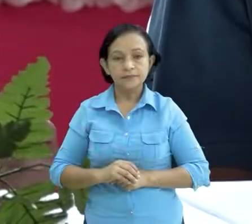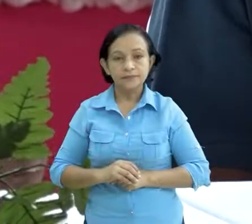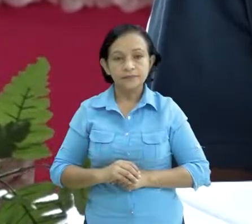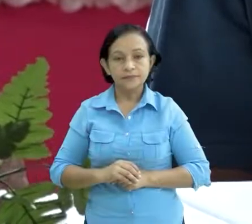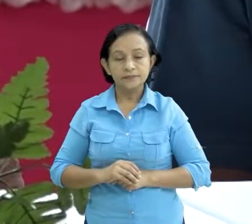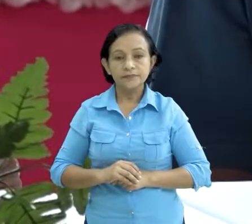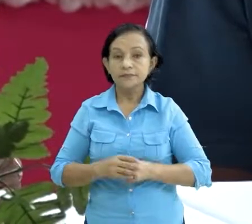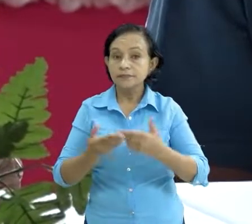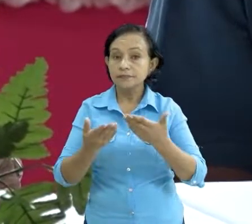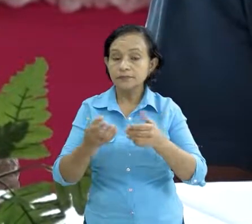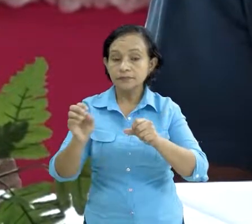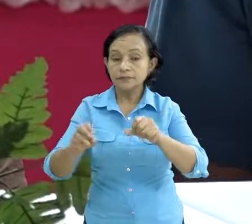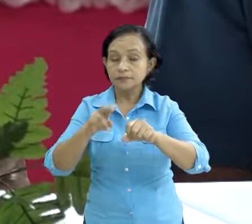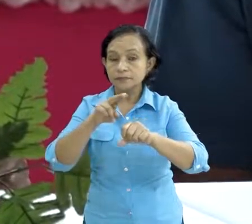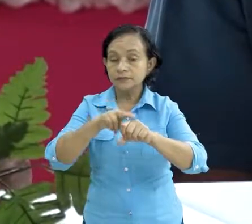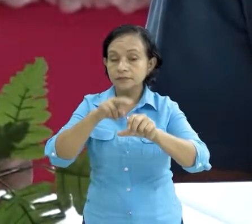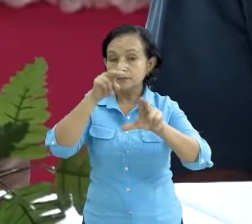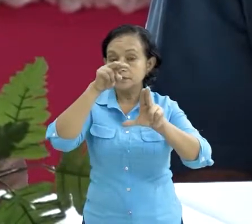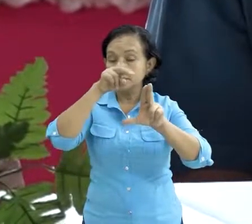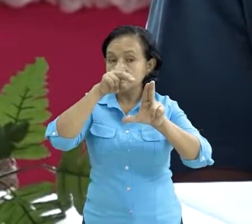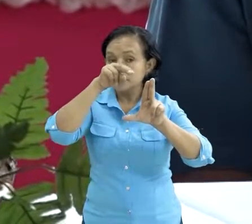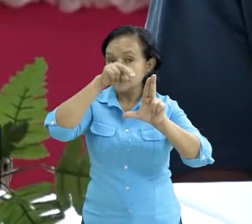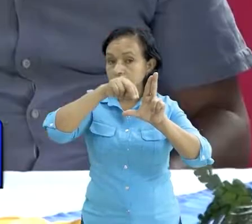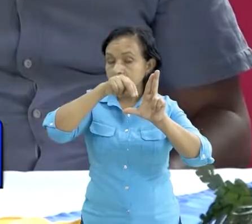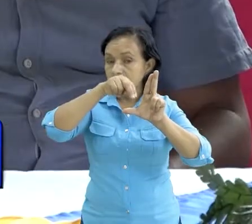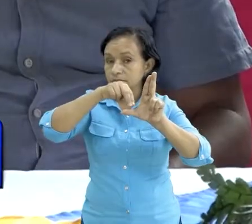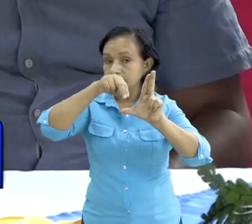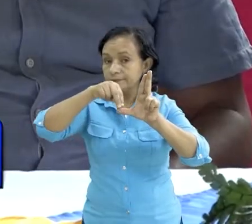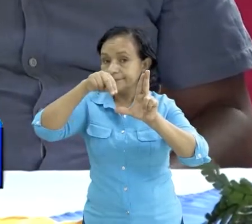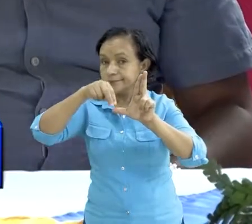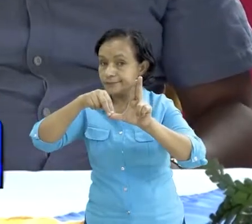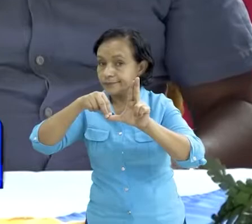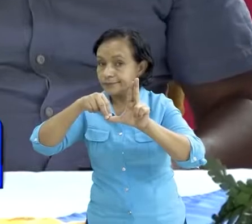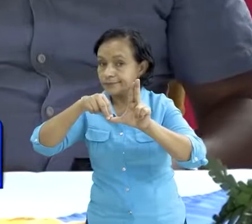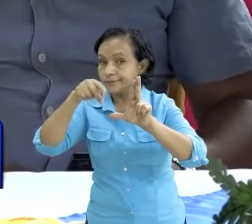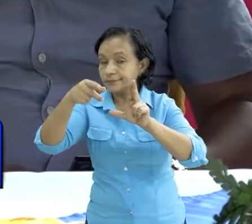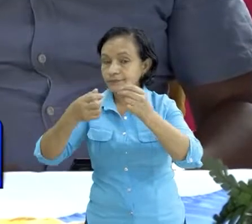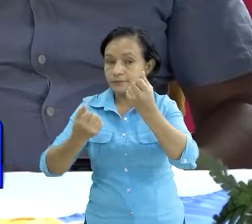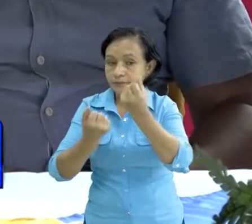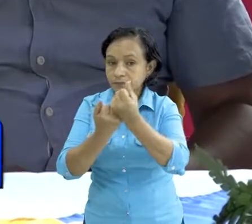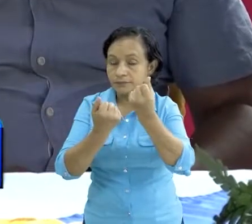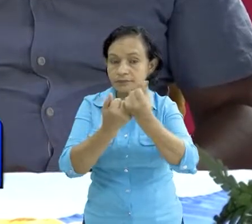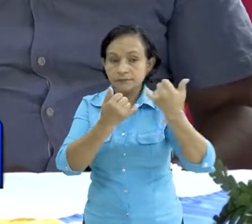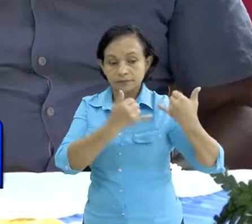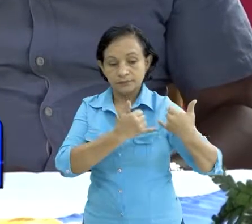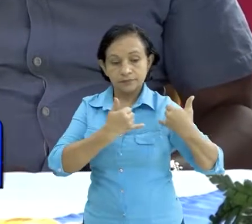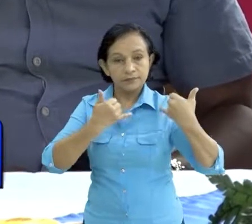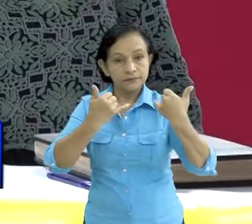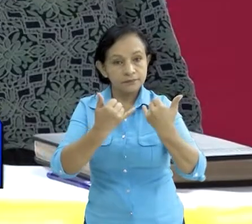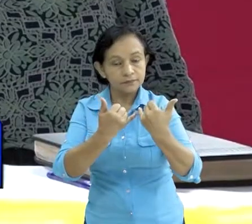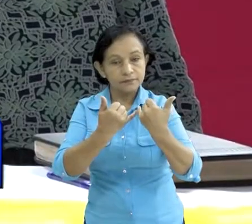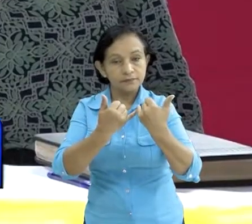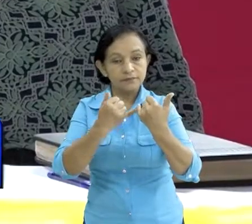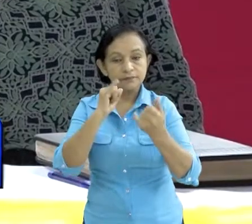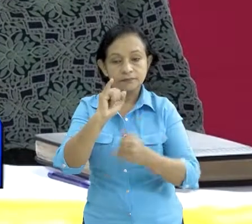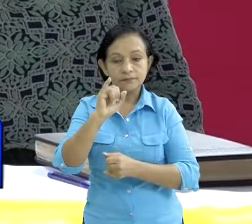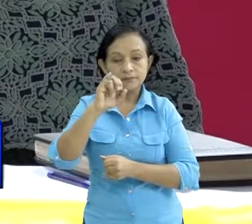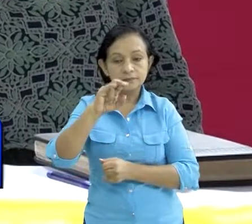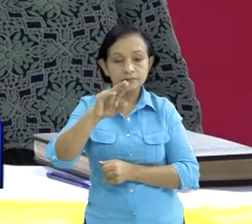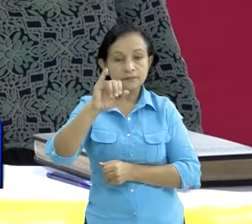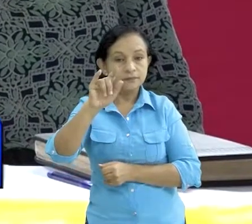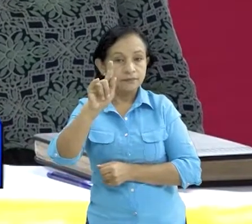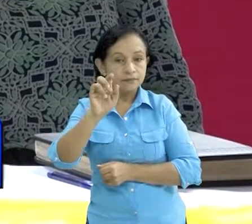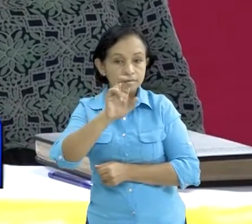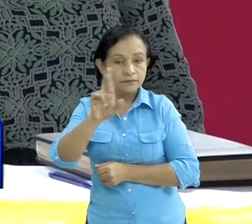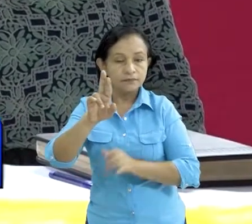el sistema nacional para la prevención mitigación y atención de desastres con el apoyo del instituto nicaragüense de estudios territoriales